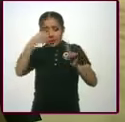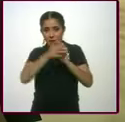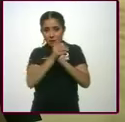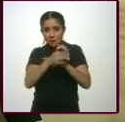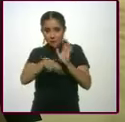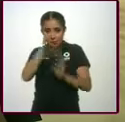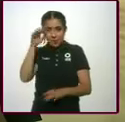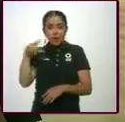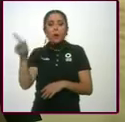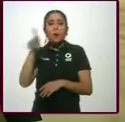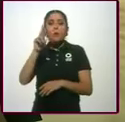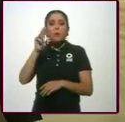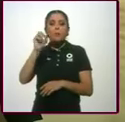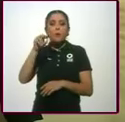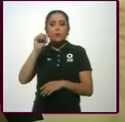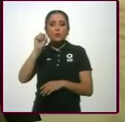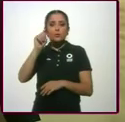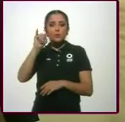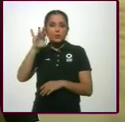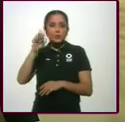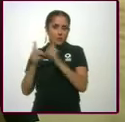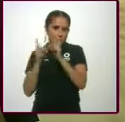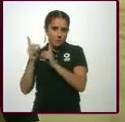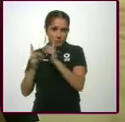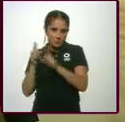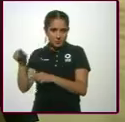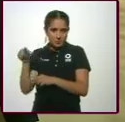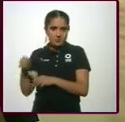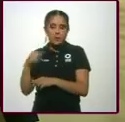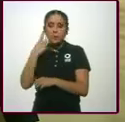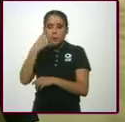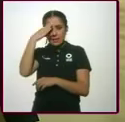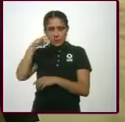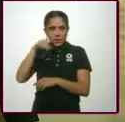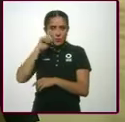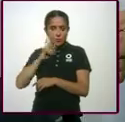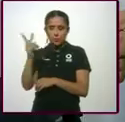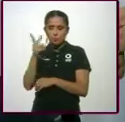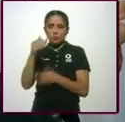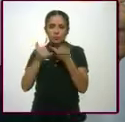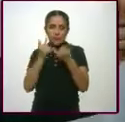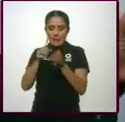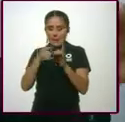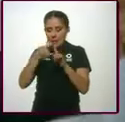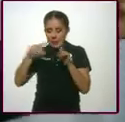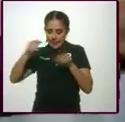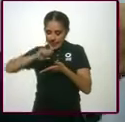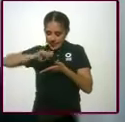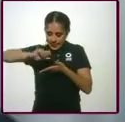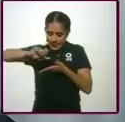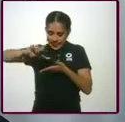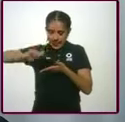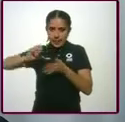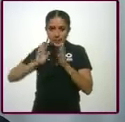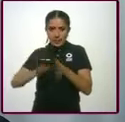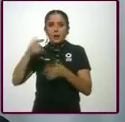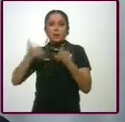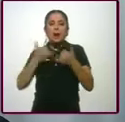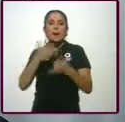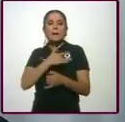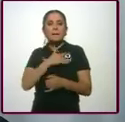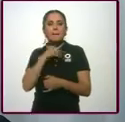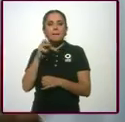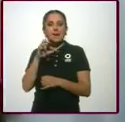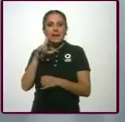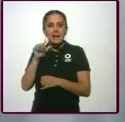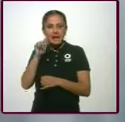de pronósticos deportivos. deportivos. Uno lo jugó, la primera, la señora y su esposo jugaron con el melate. Sí. ¿Y